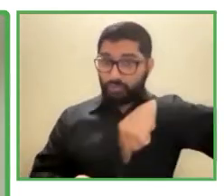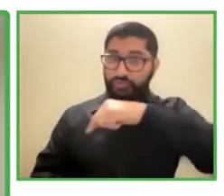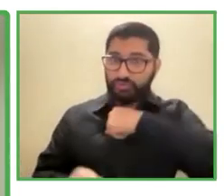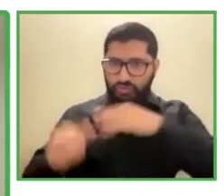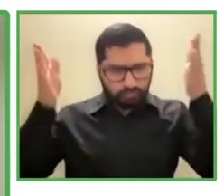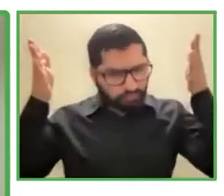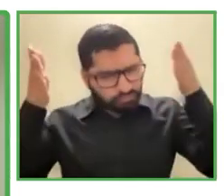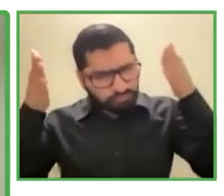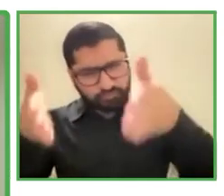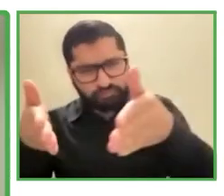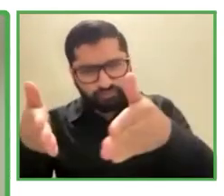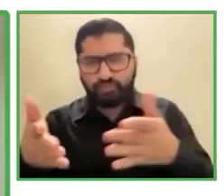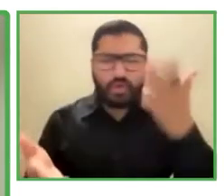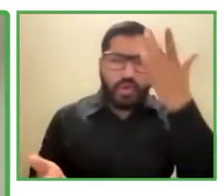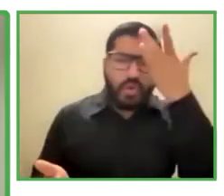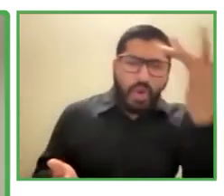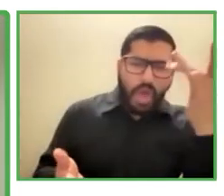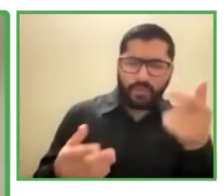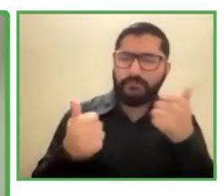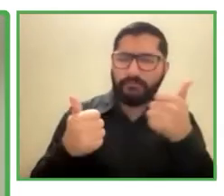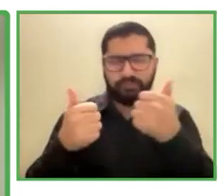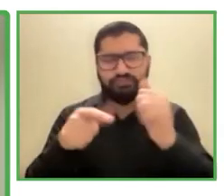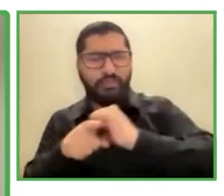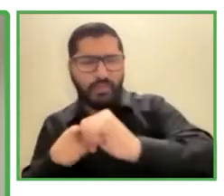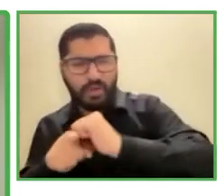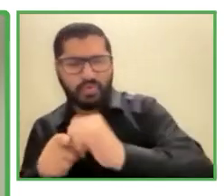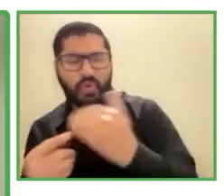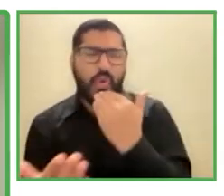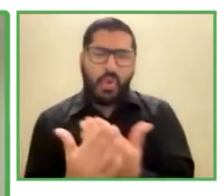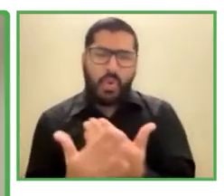pasajeras, las buenas prácticas deben quedarse.